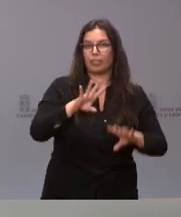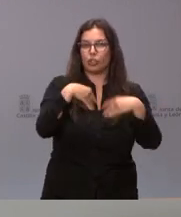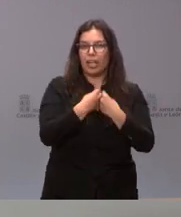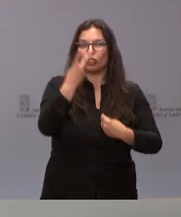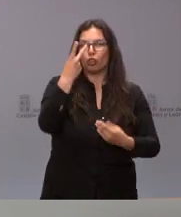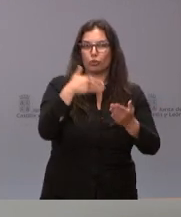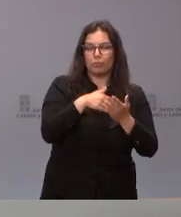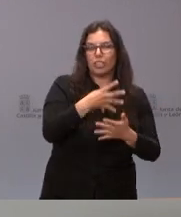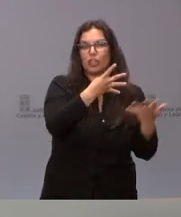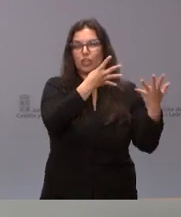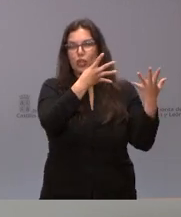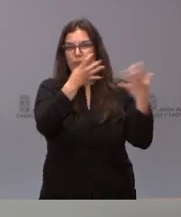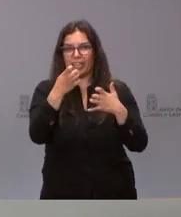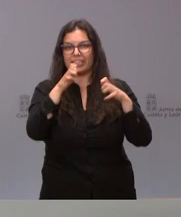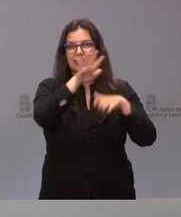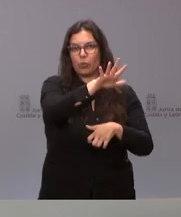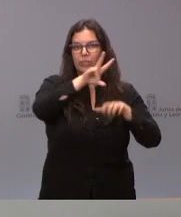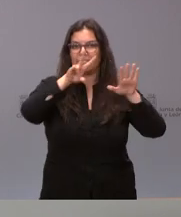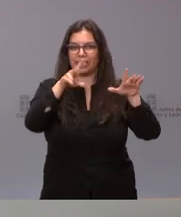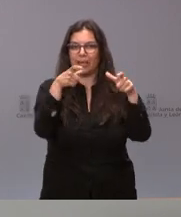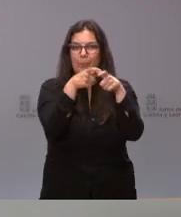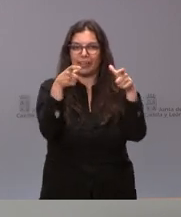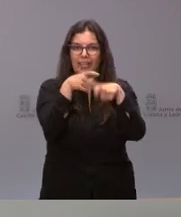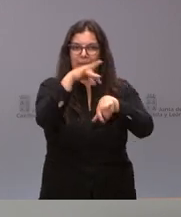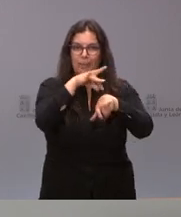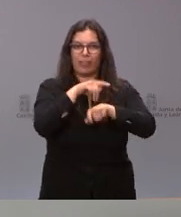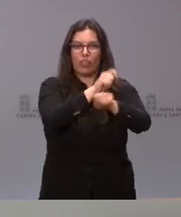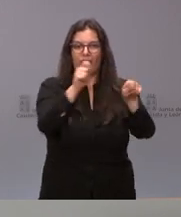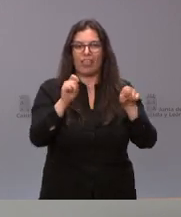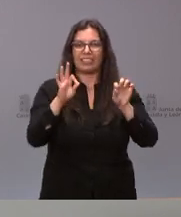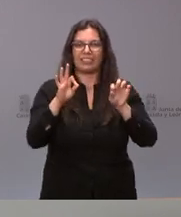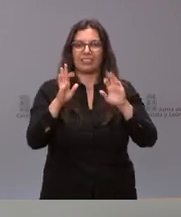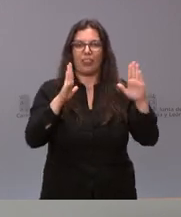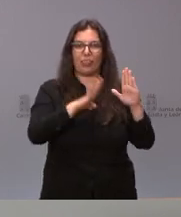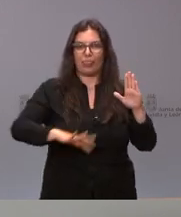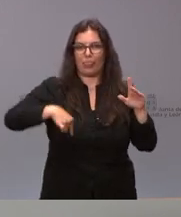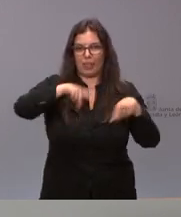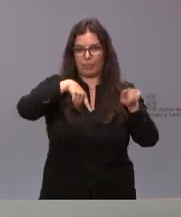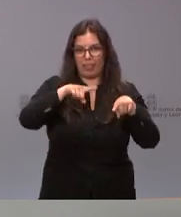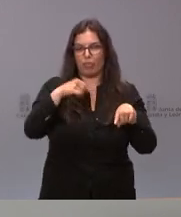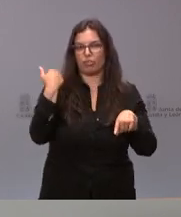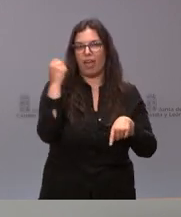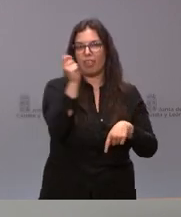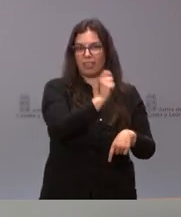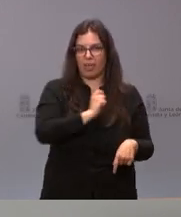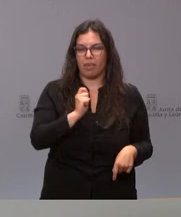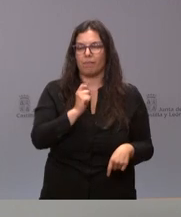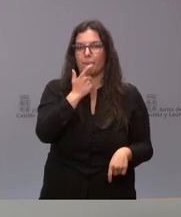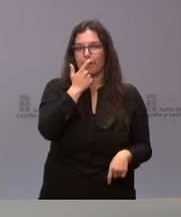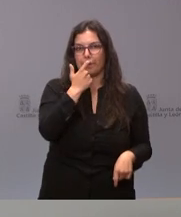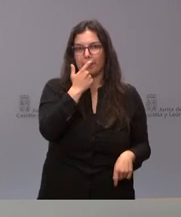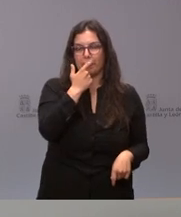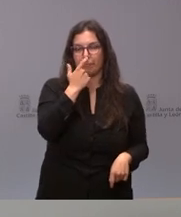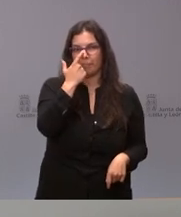.957 tarjetas sanitarias de desplazado han sido expedidas a personas procedentes de